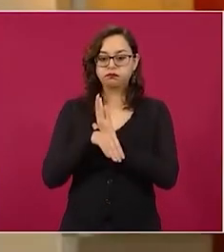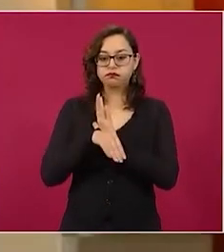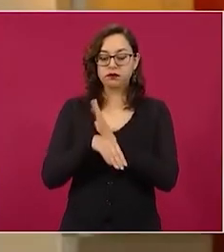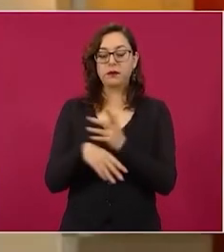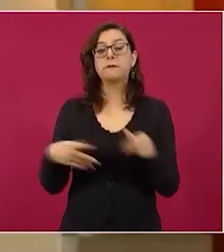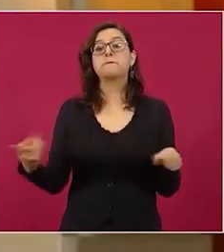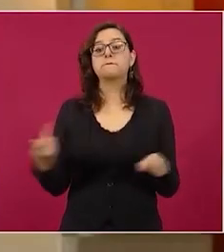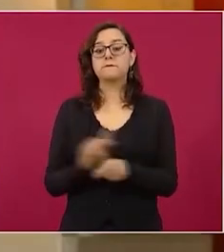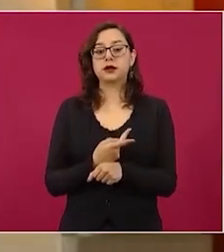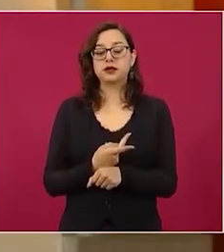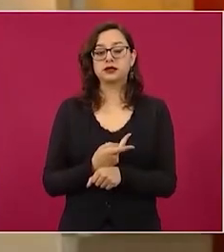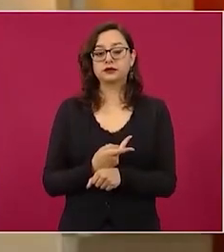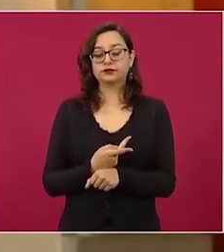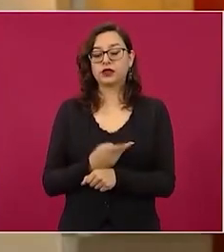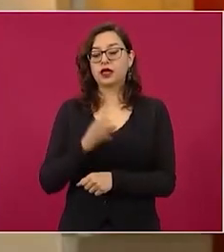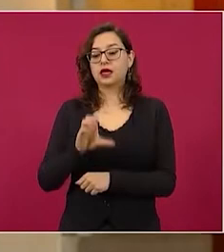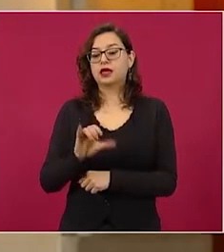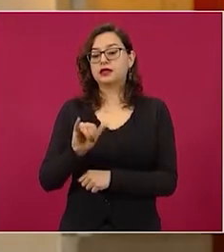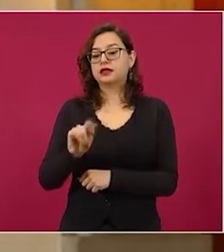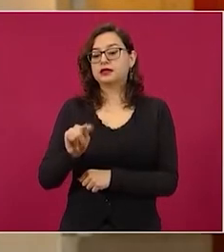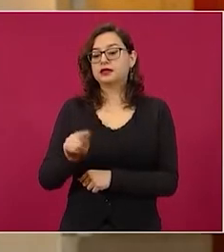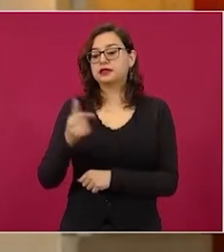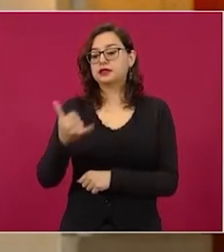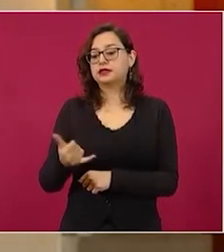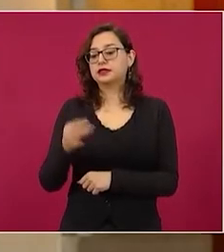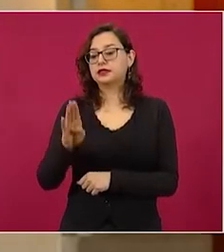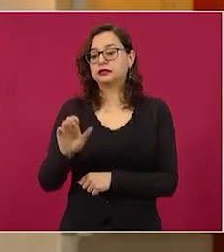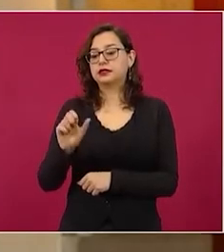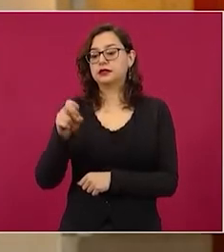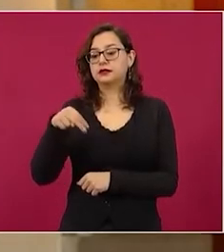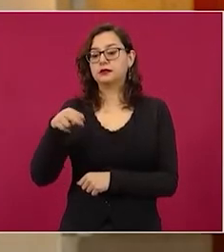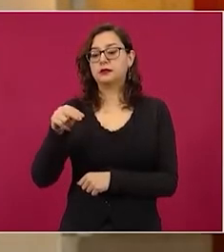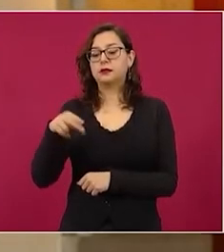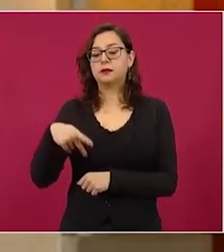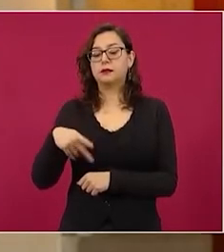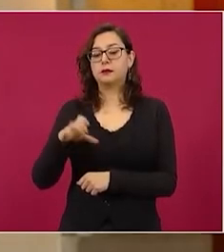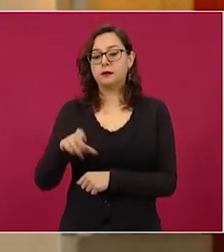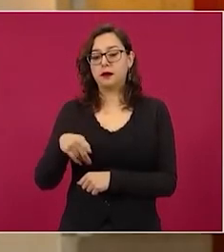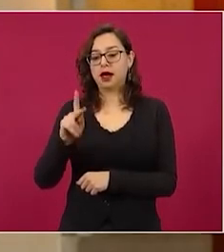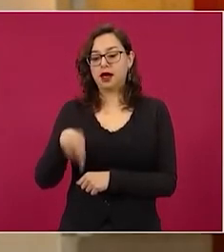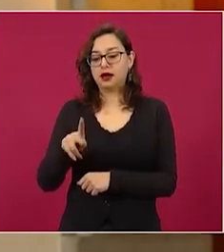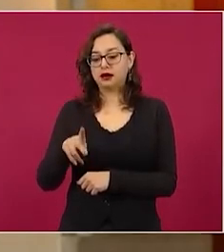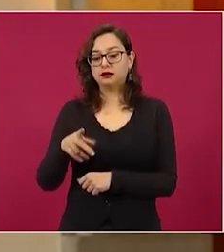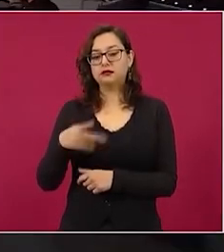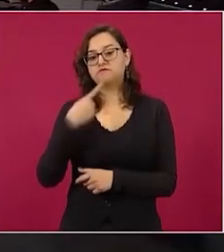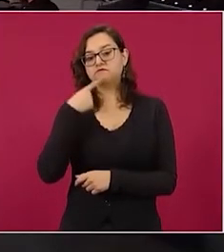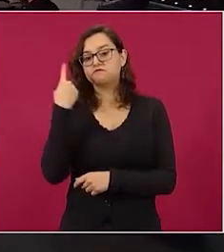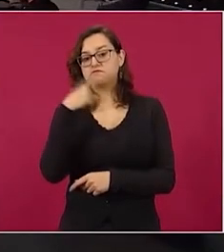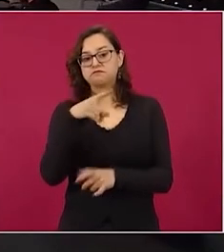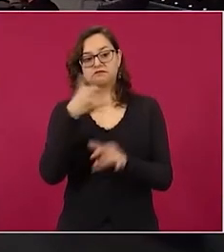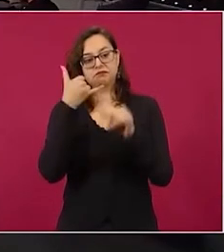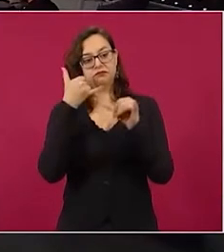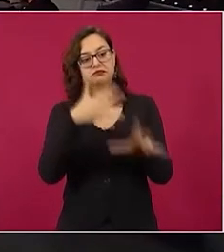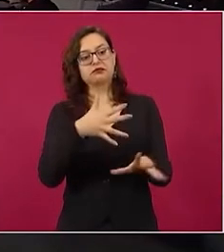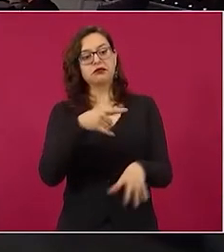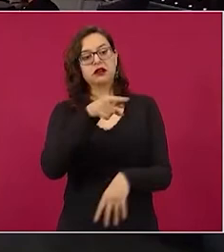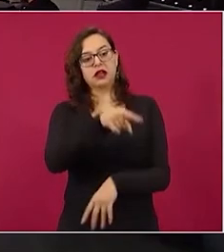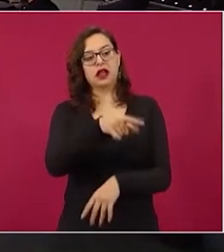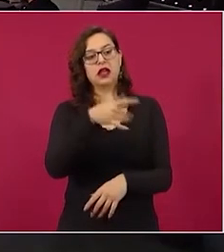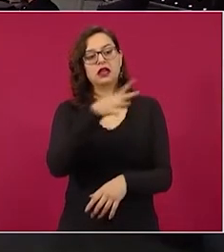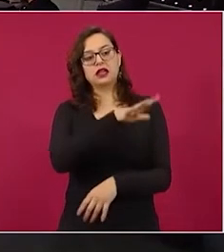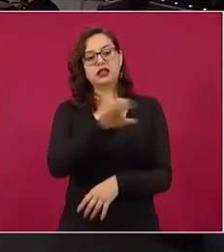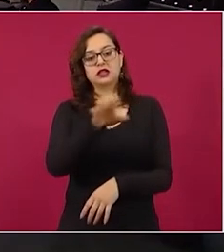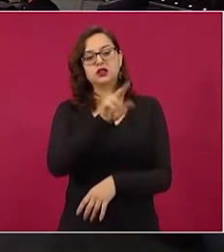acusó a la empresa hacia sus directivos de un fraude de 580 millones de dólares